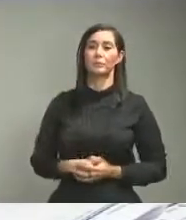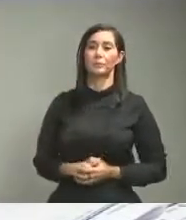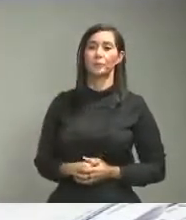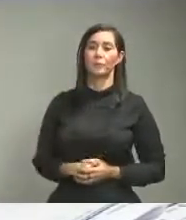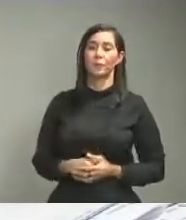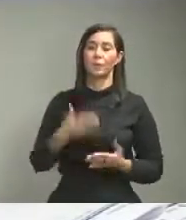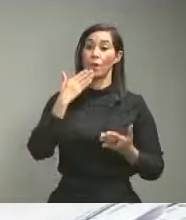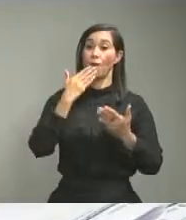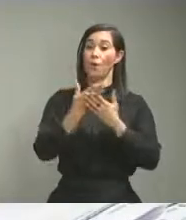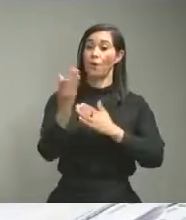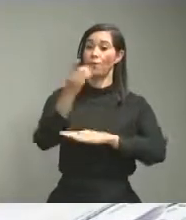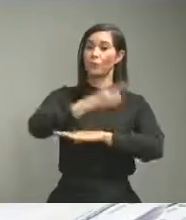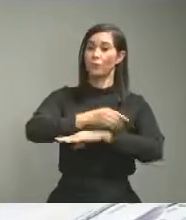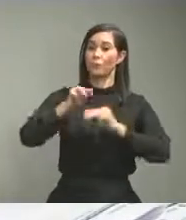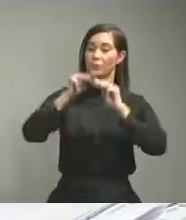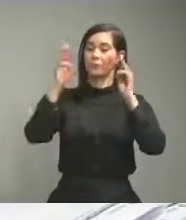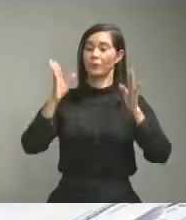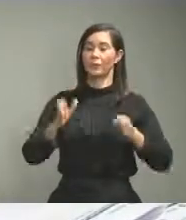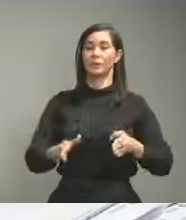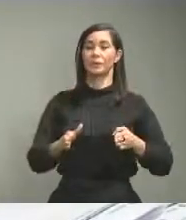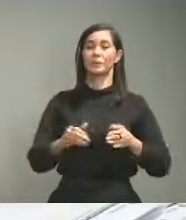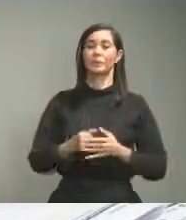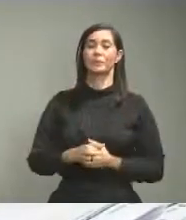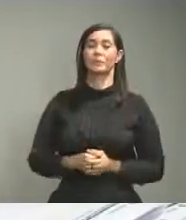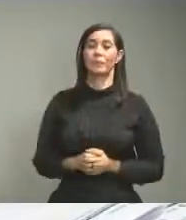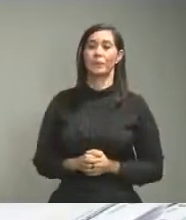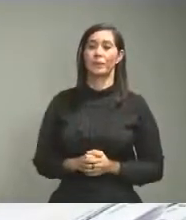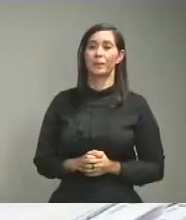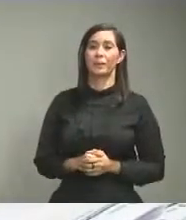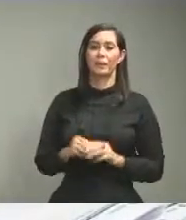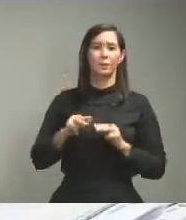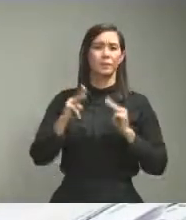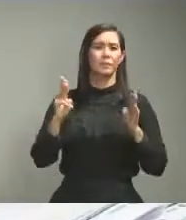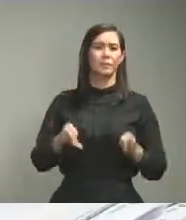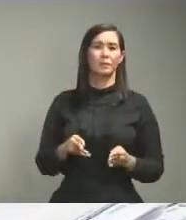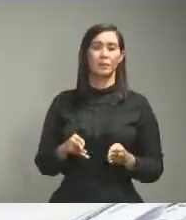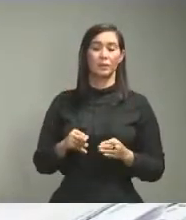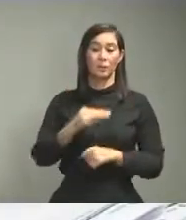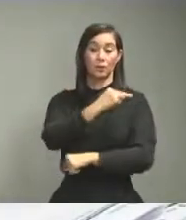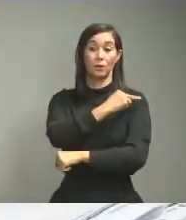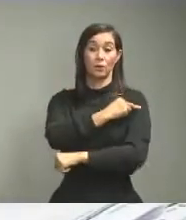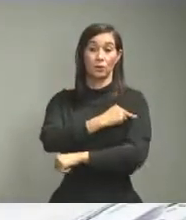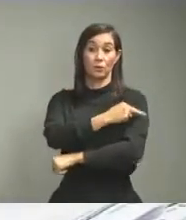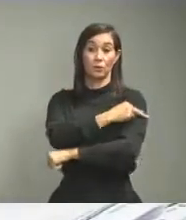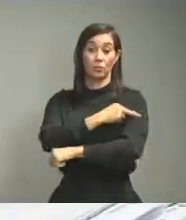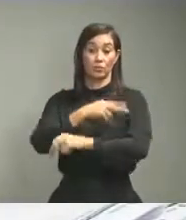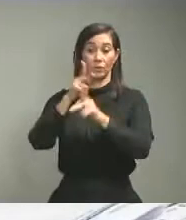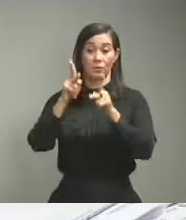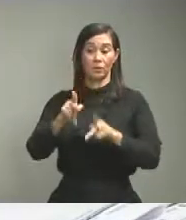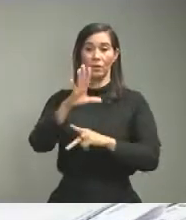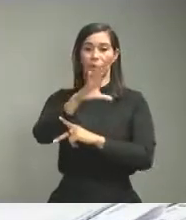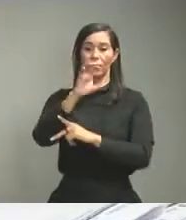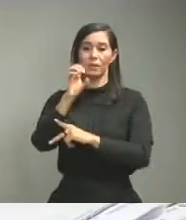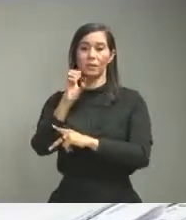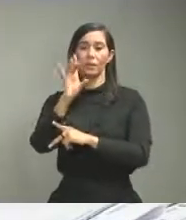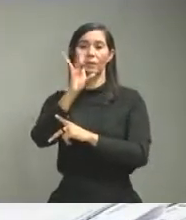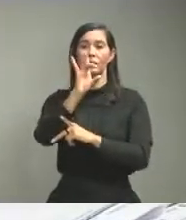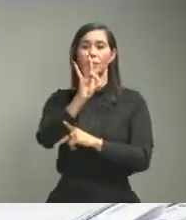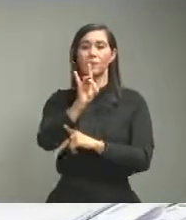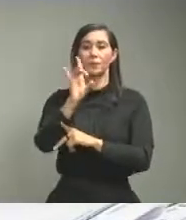buenos días ministro Johanna Matos del periódico el día ministro los hospitalizados que son 588